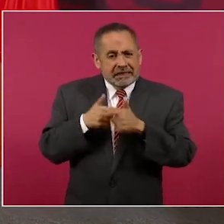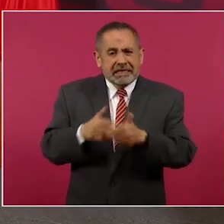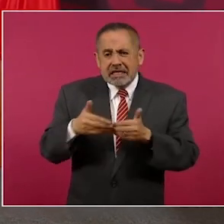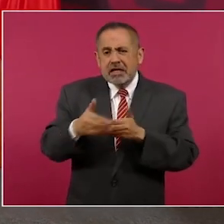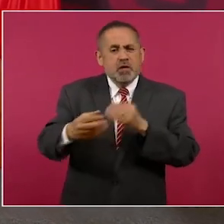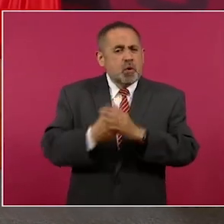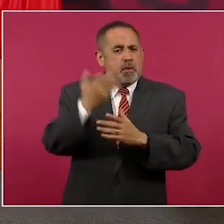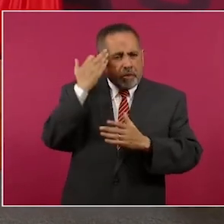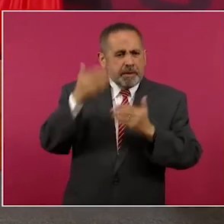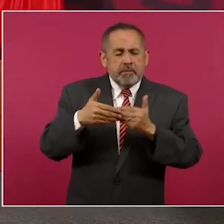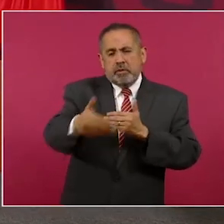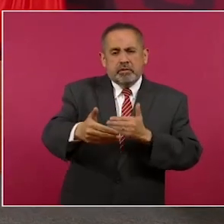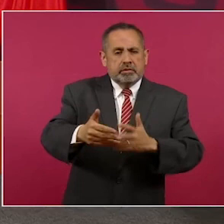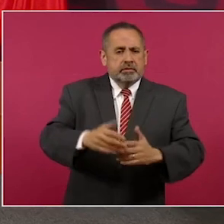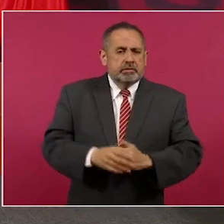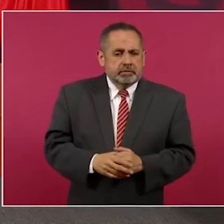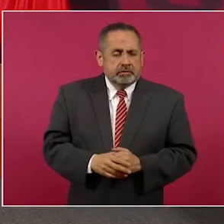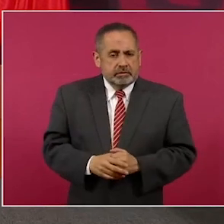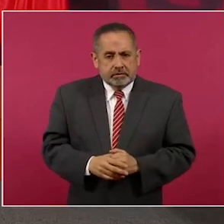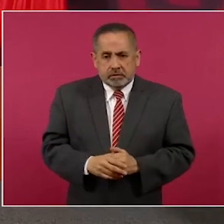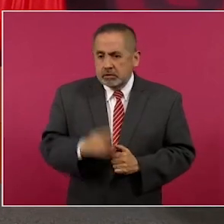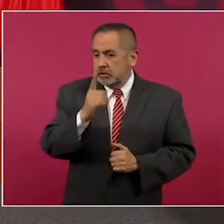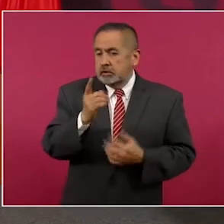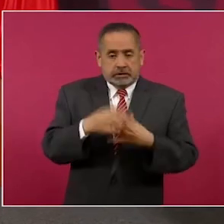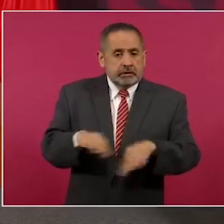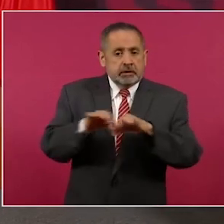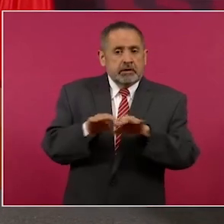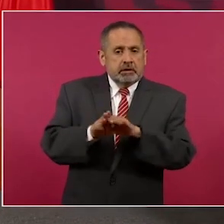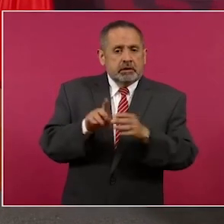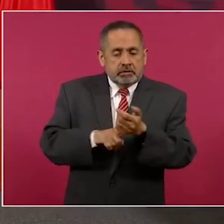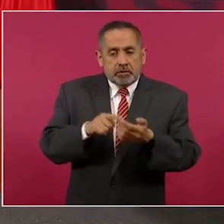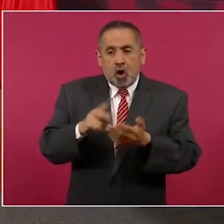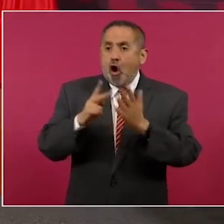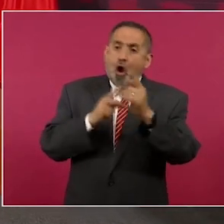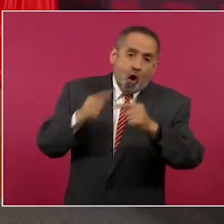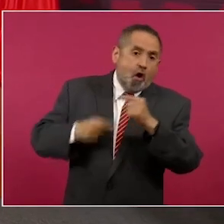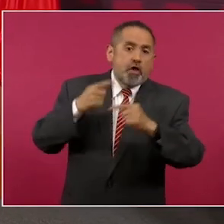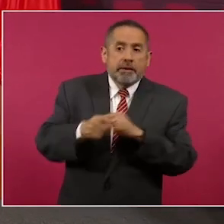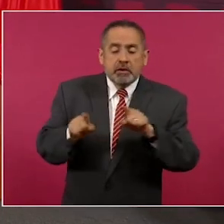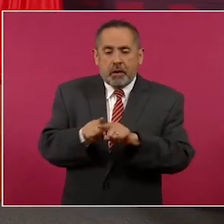nueva y que lo más importante era la no repetición.